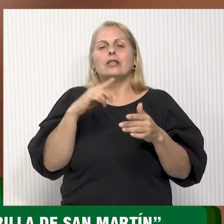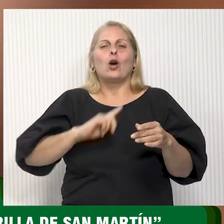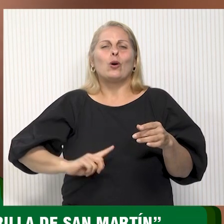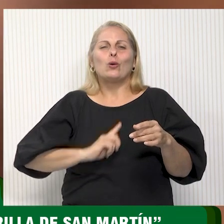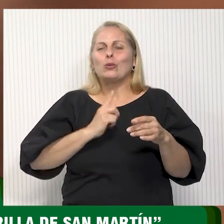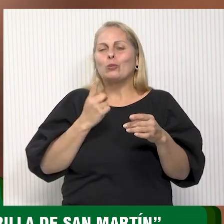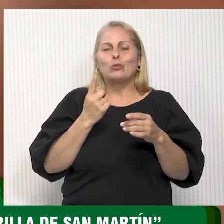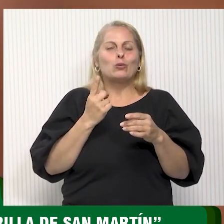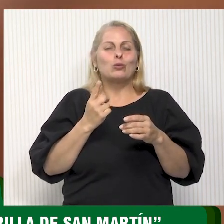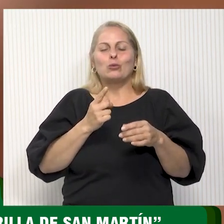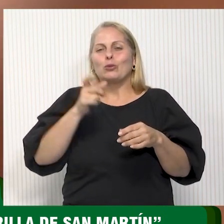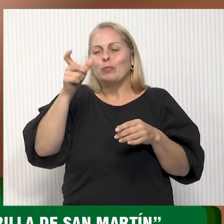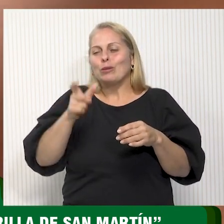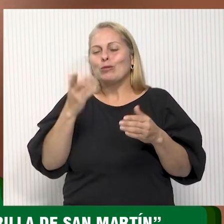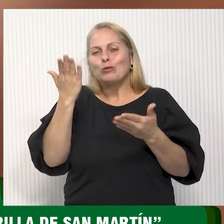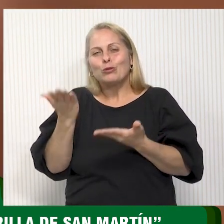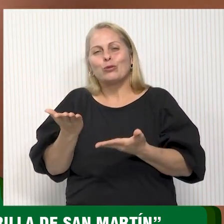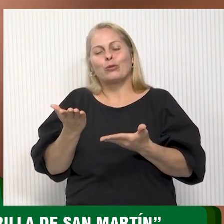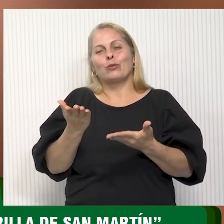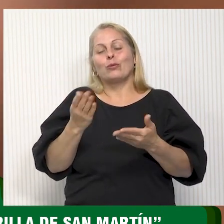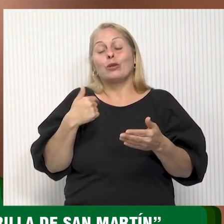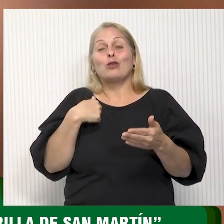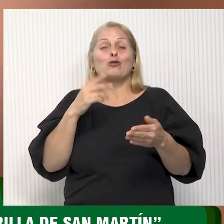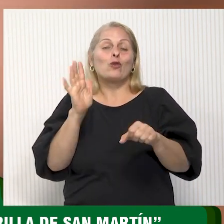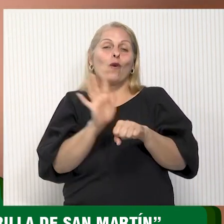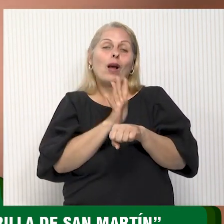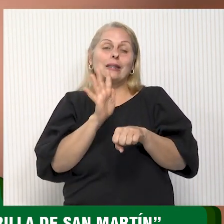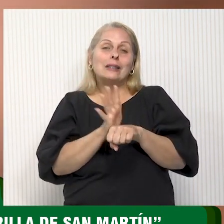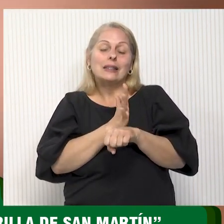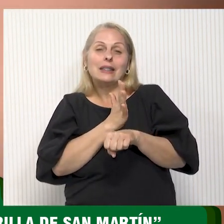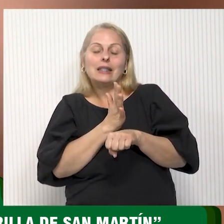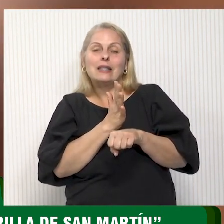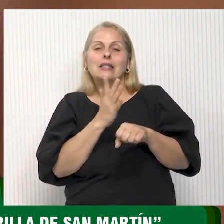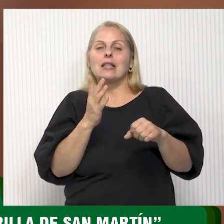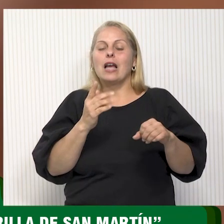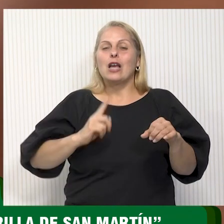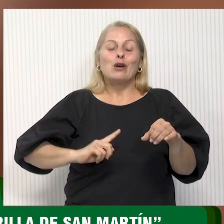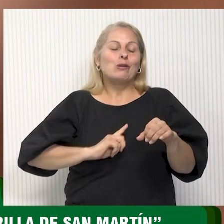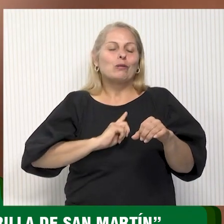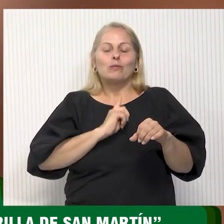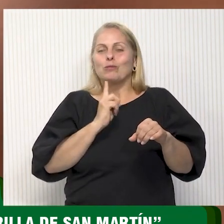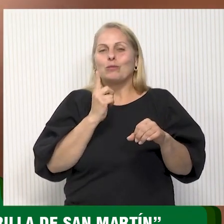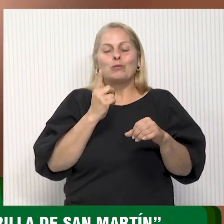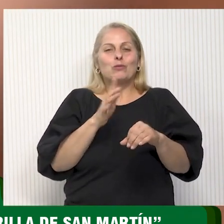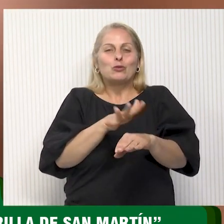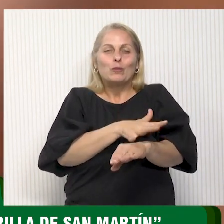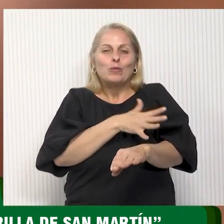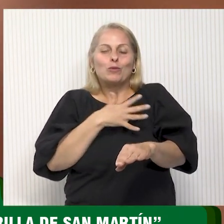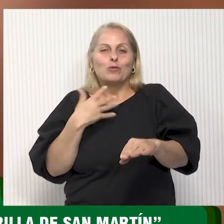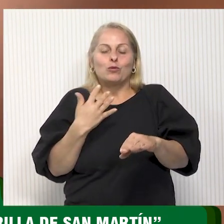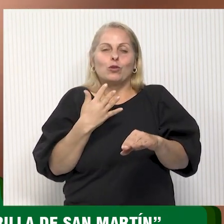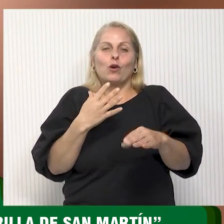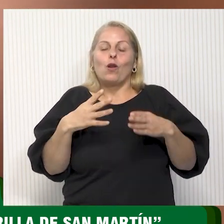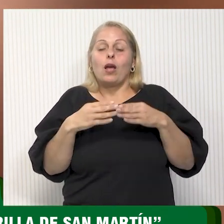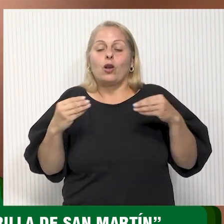Para mí en particular, como actriz, ha sido una gran inspiración. Y también me emociona muchísimo que la